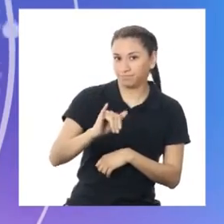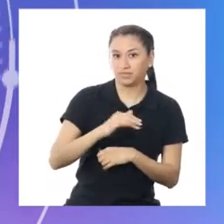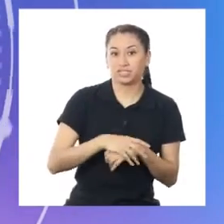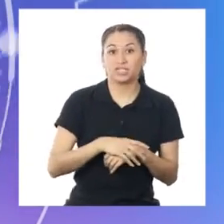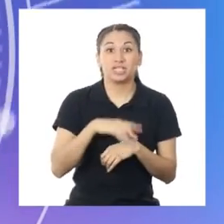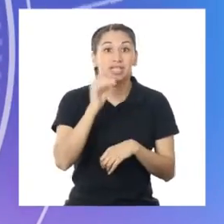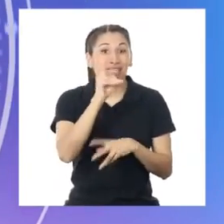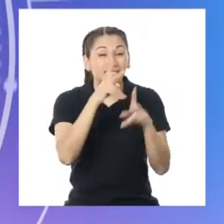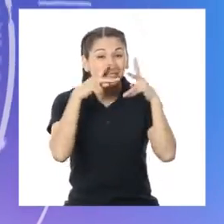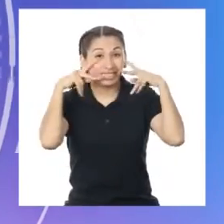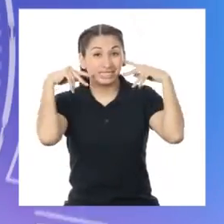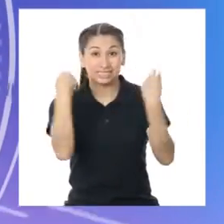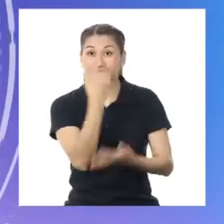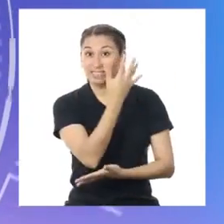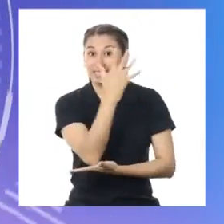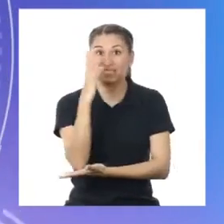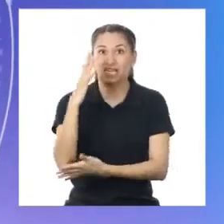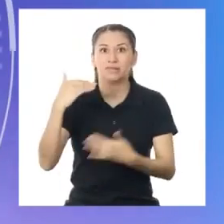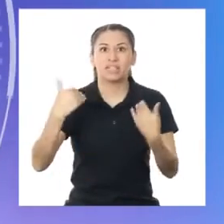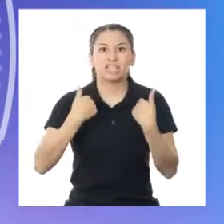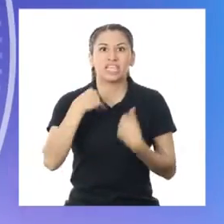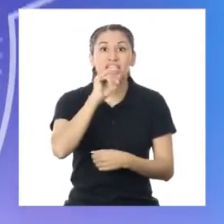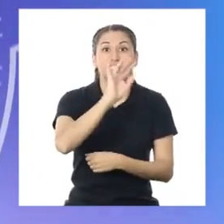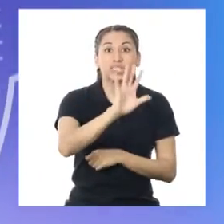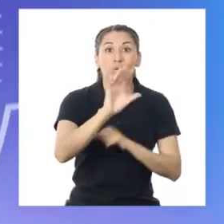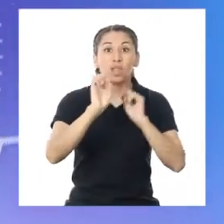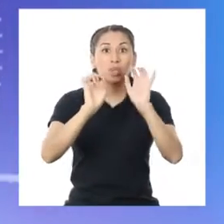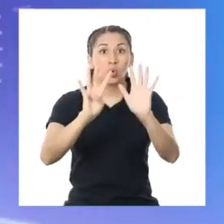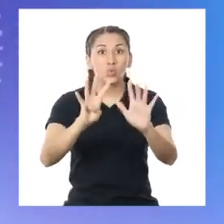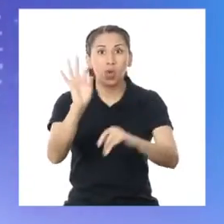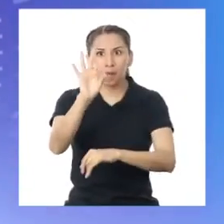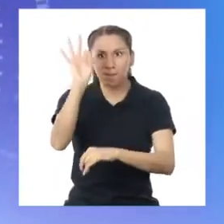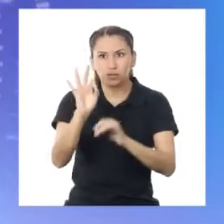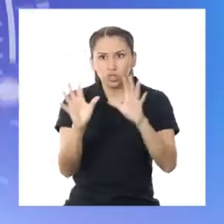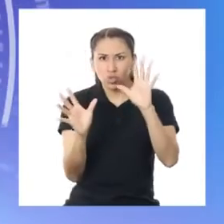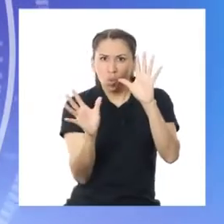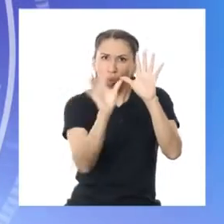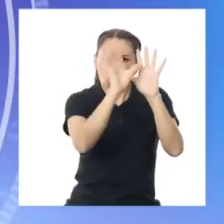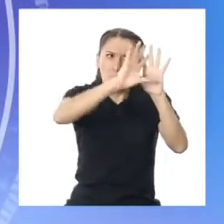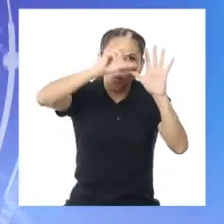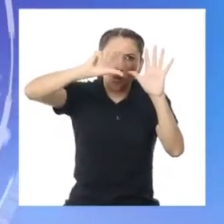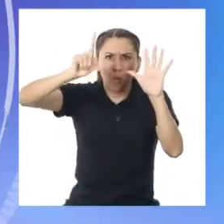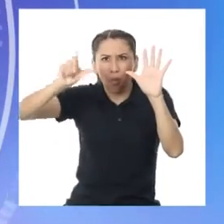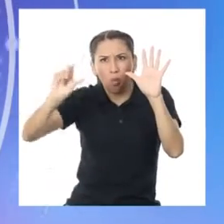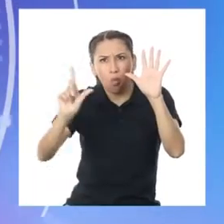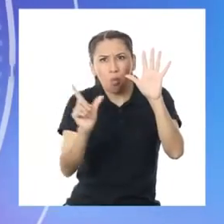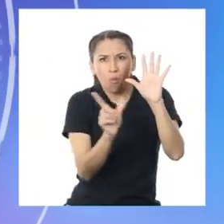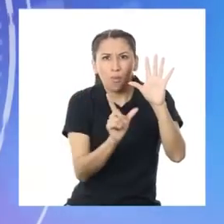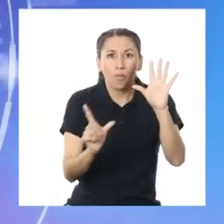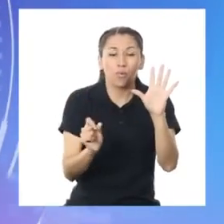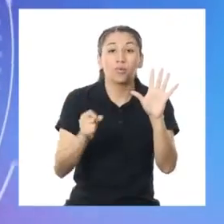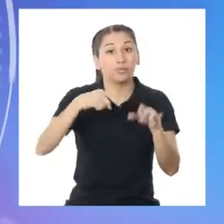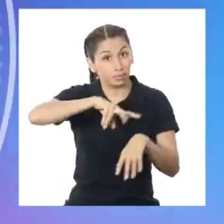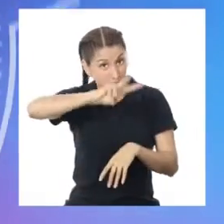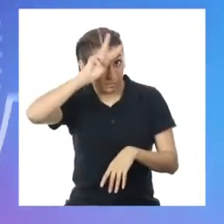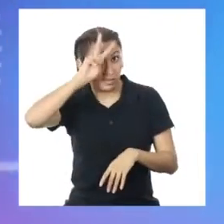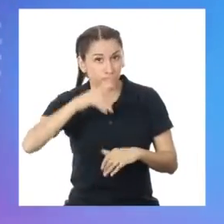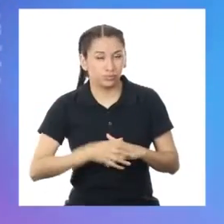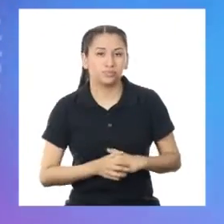Nuestra selva cubre el 59% del territorio de todo nuestro país.